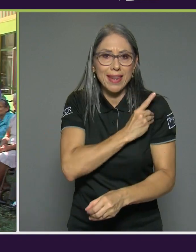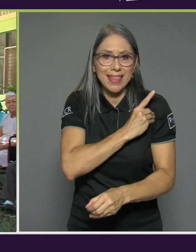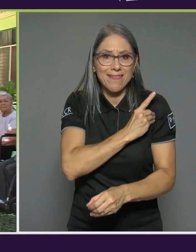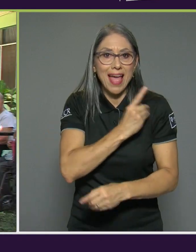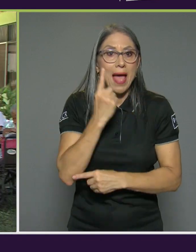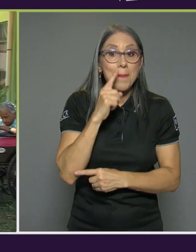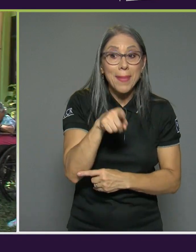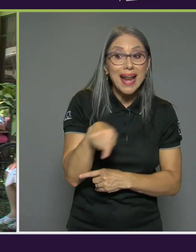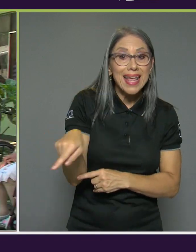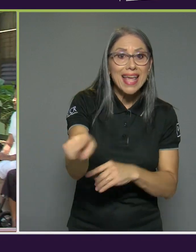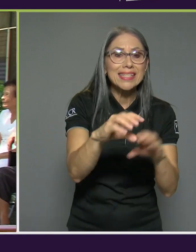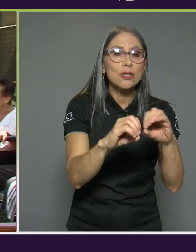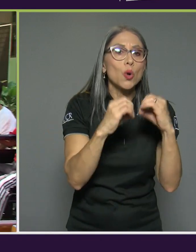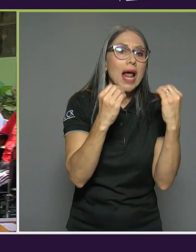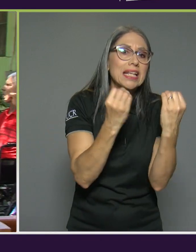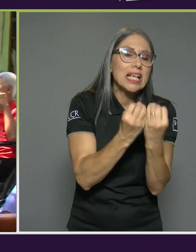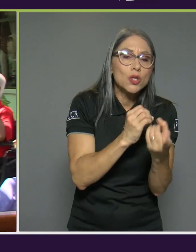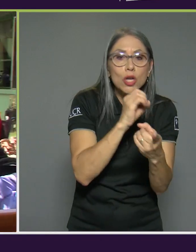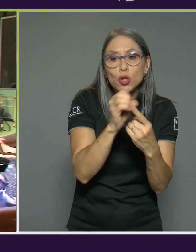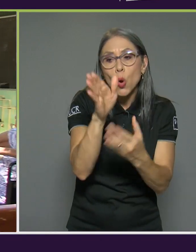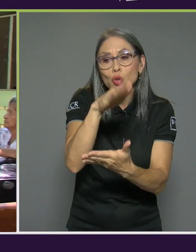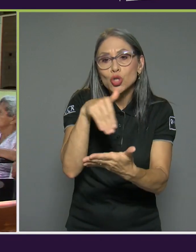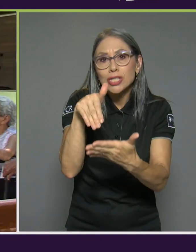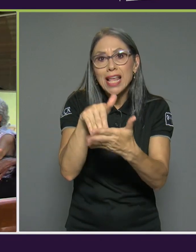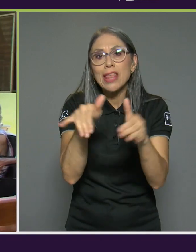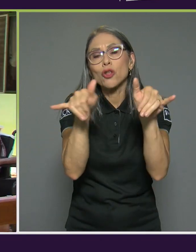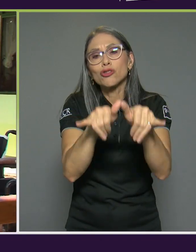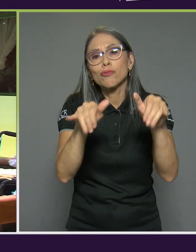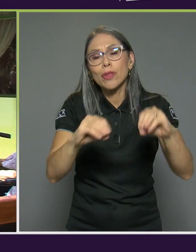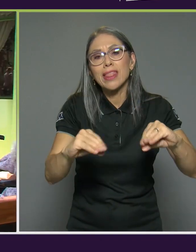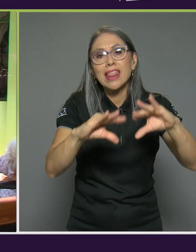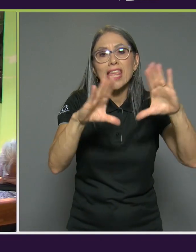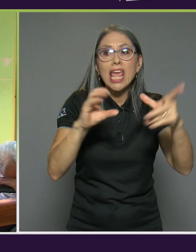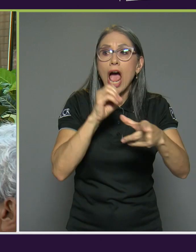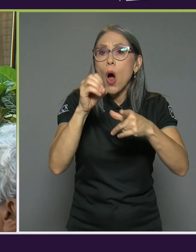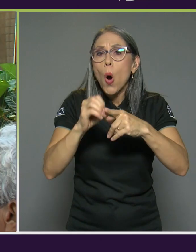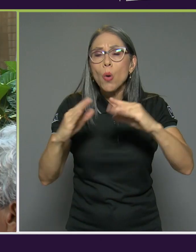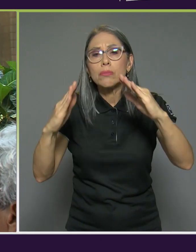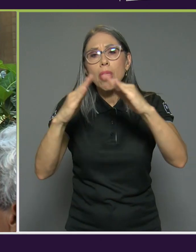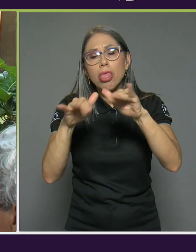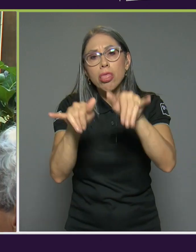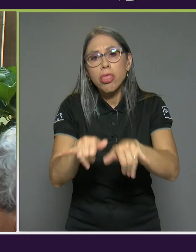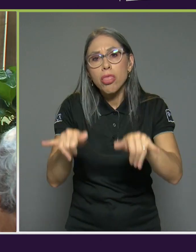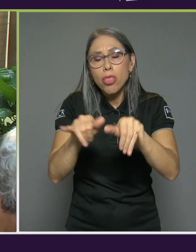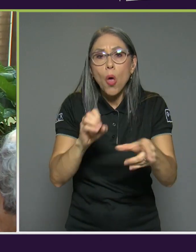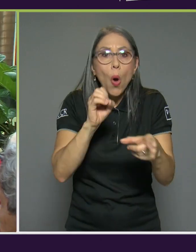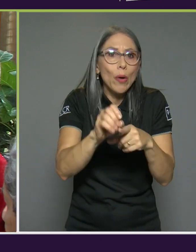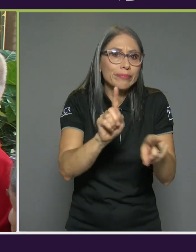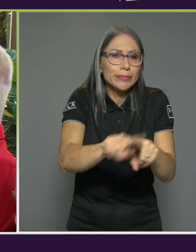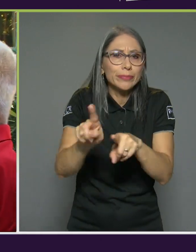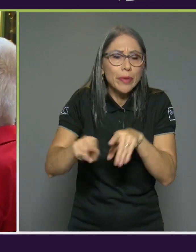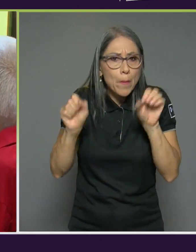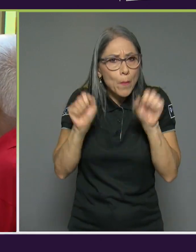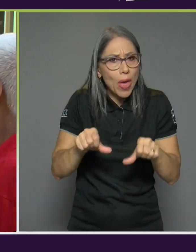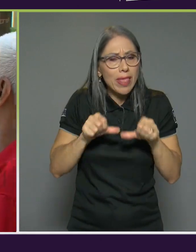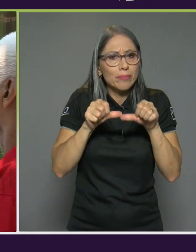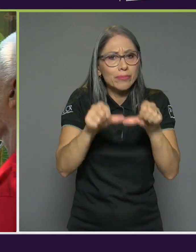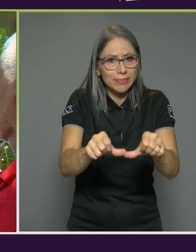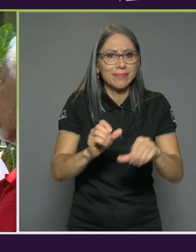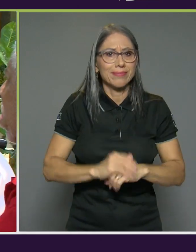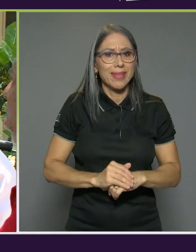hogares de larga estancia los centros de día las redes de cuido puedan gestar la participación social la